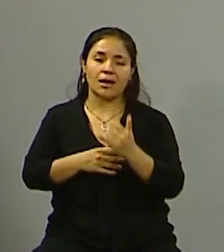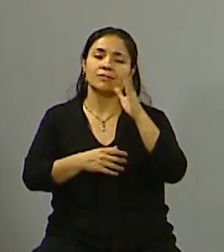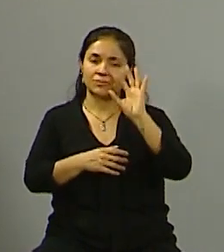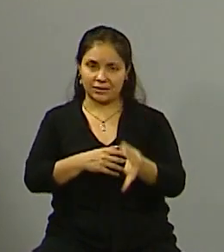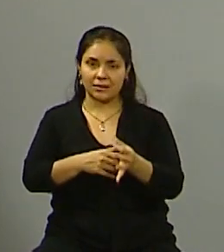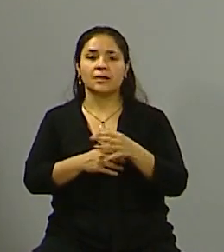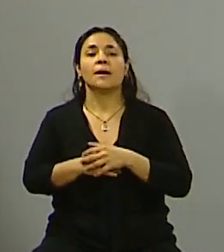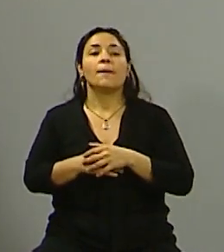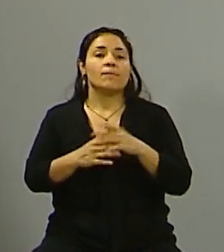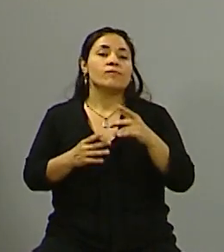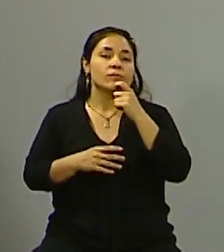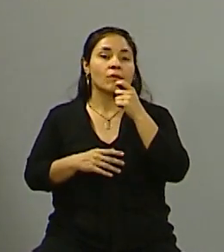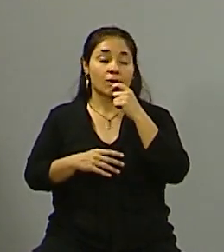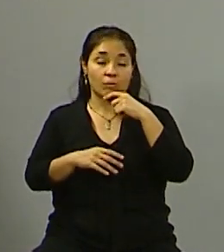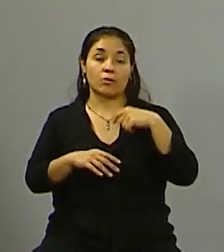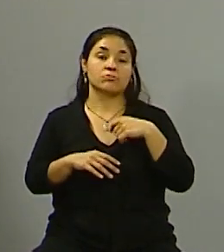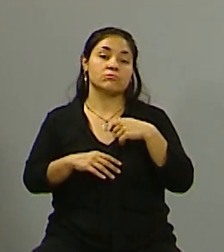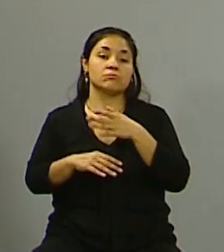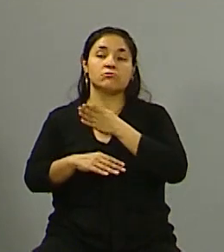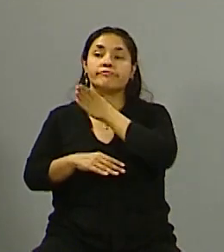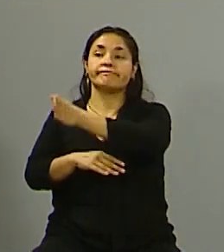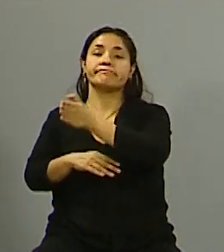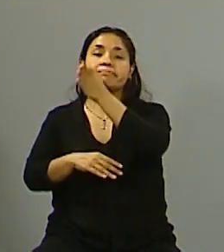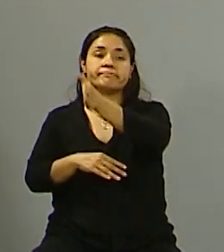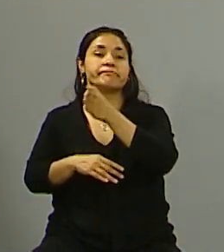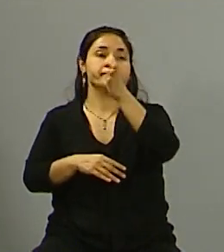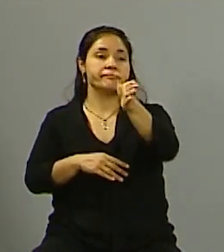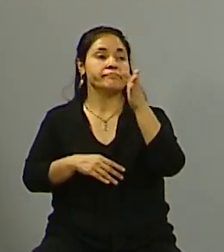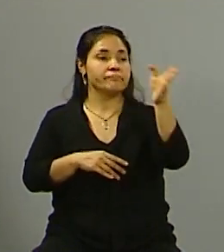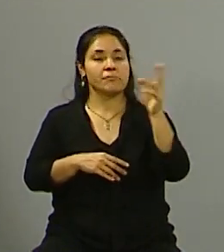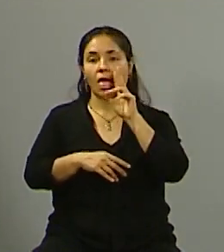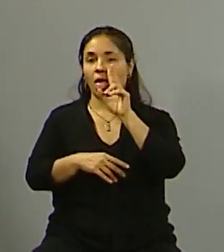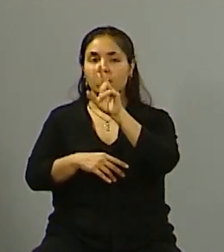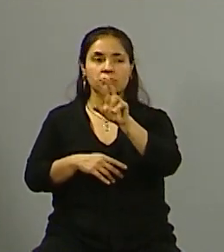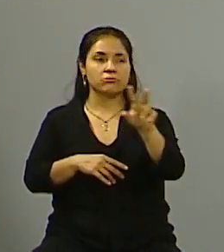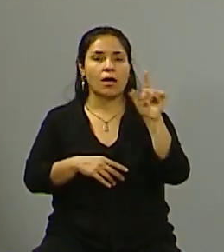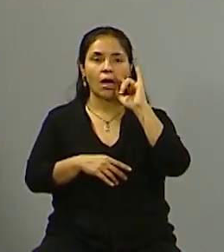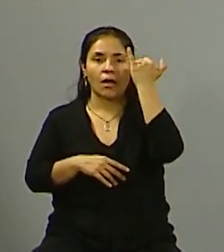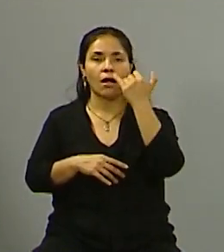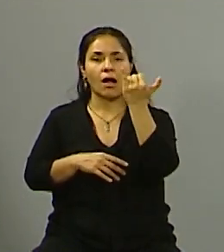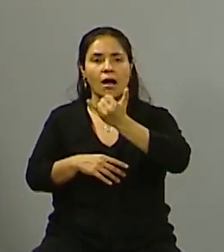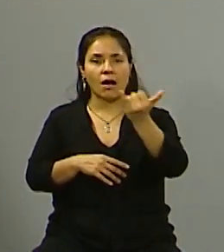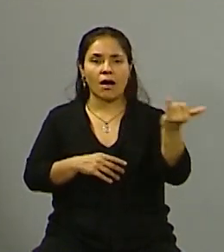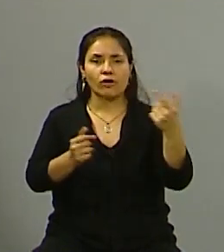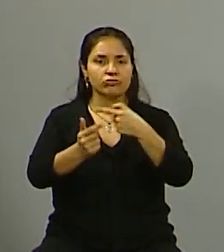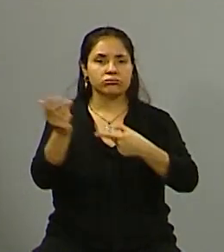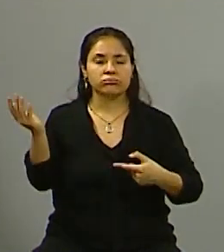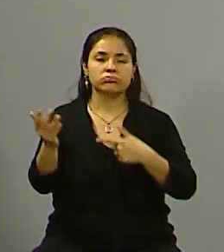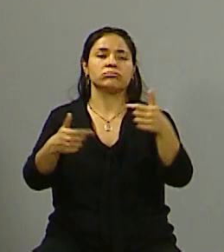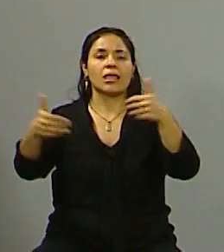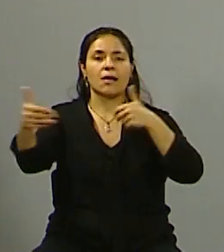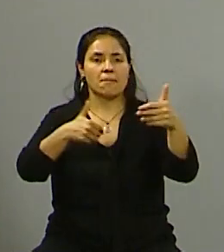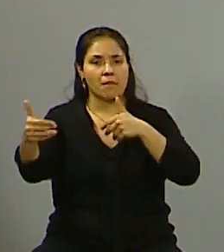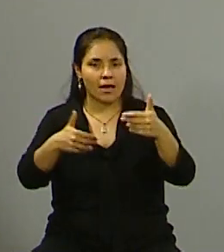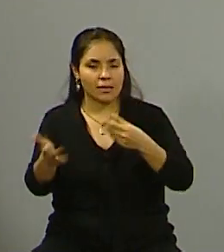vos, empieza a salir a la calle, empieza a ver muchas cosas. Son demandas, en Godoy Cruz la gente, el vecino,